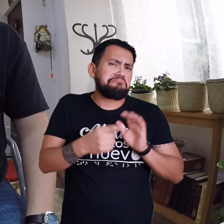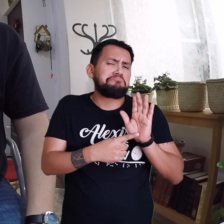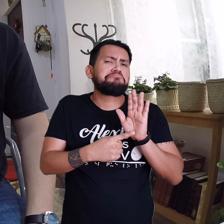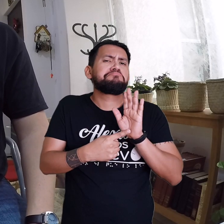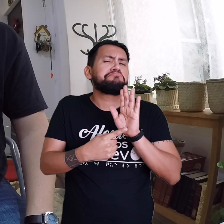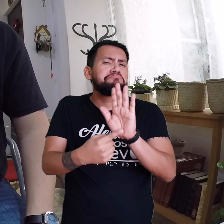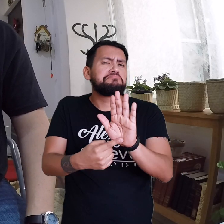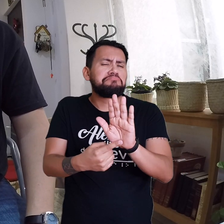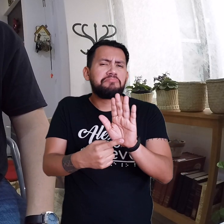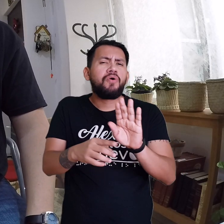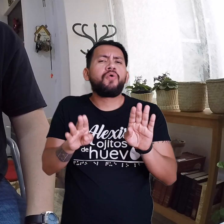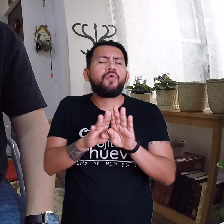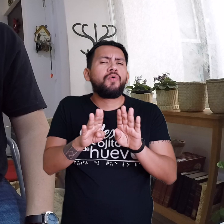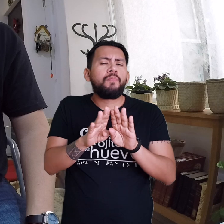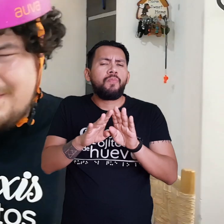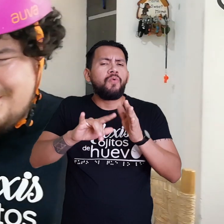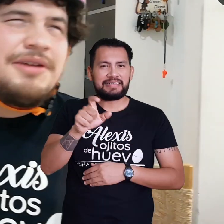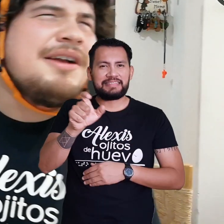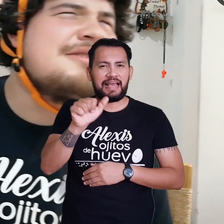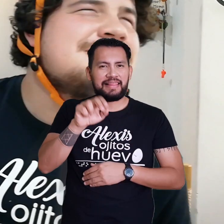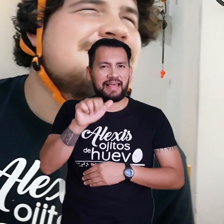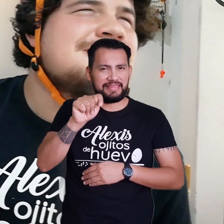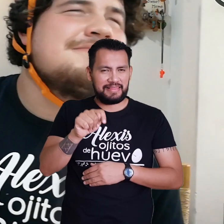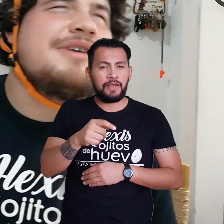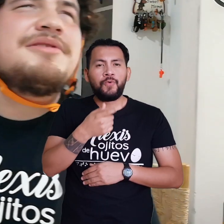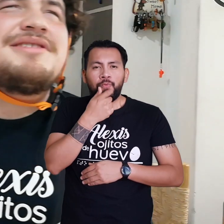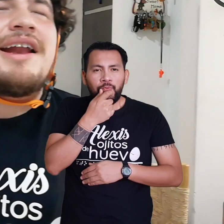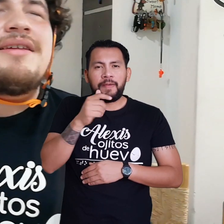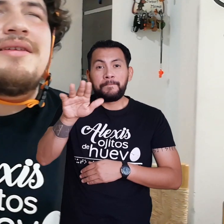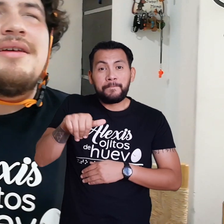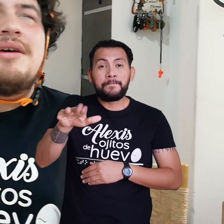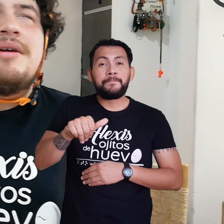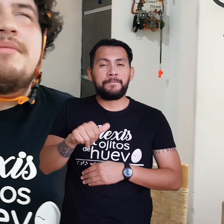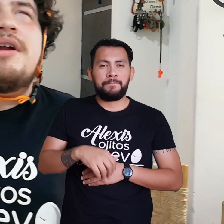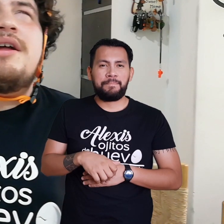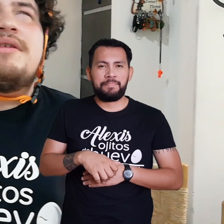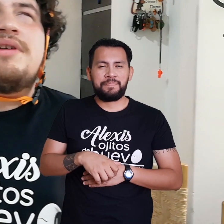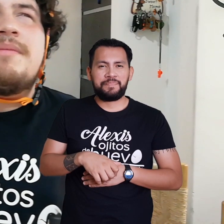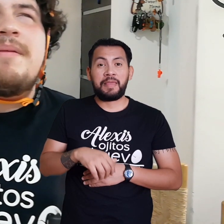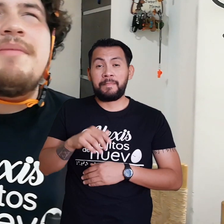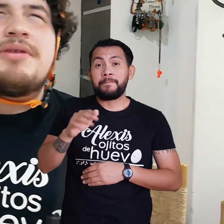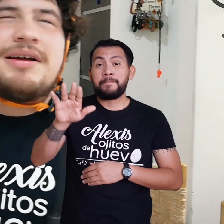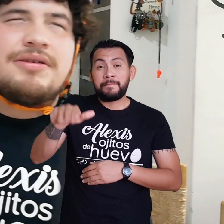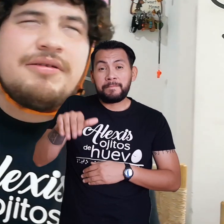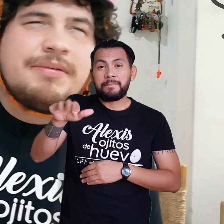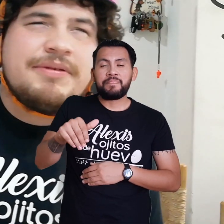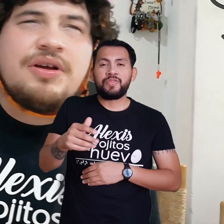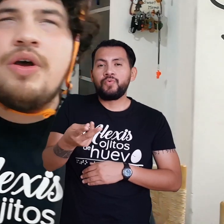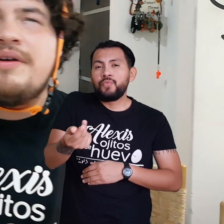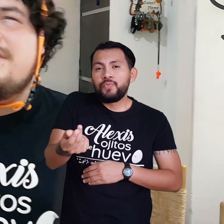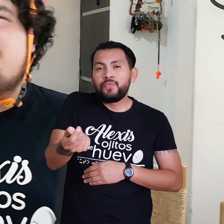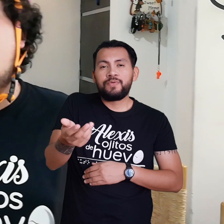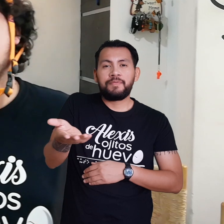Ojitos de huevo Al baño Bueno Voy a mostrarles Primero que nada Necesito llevar papel Porque creo que No hay